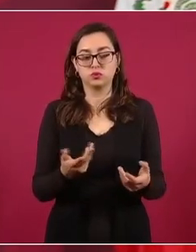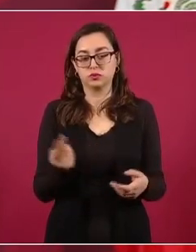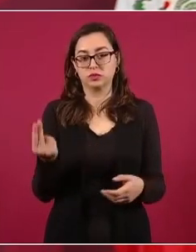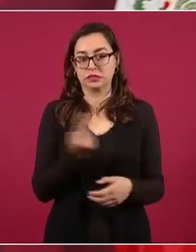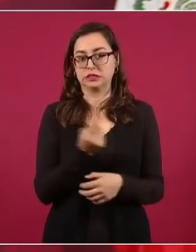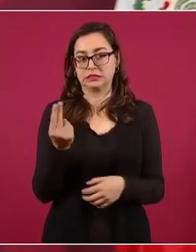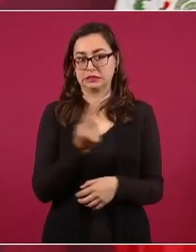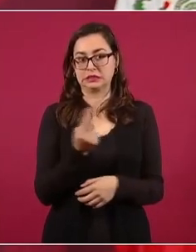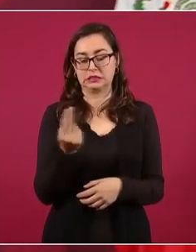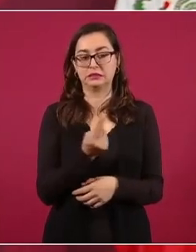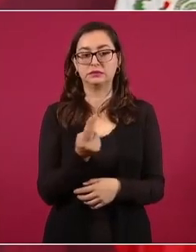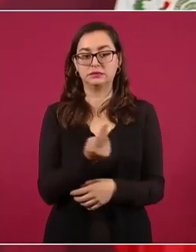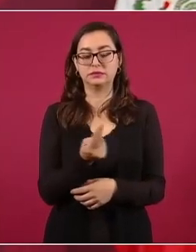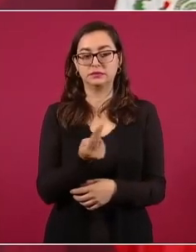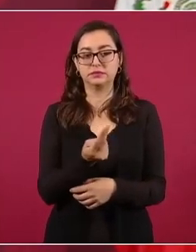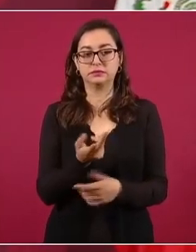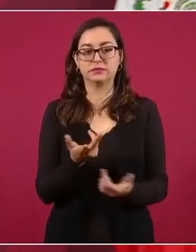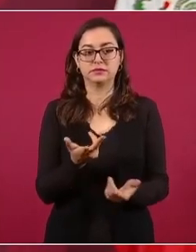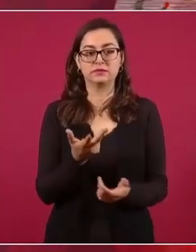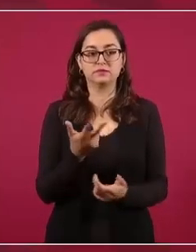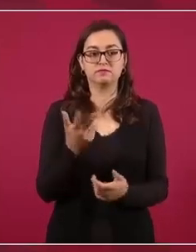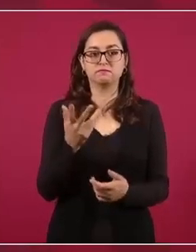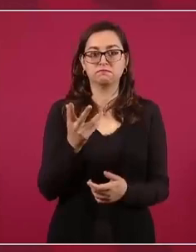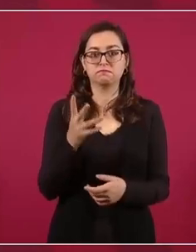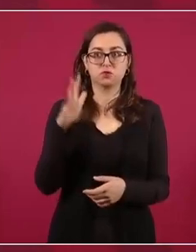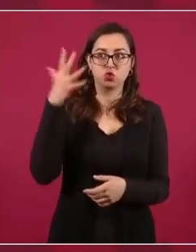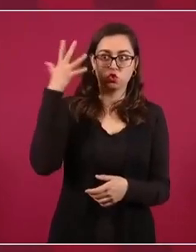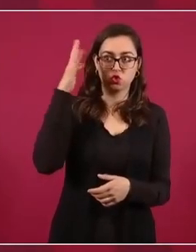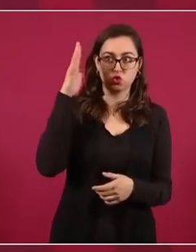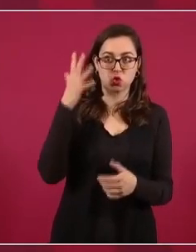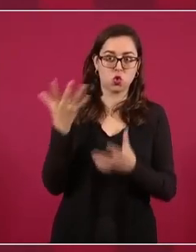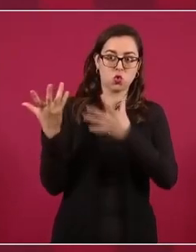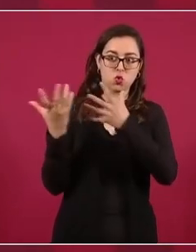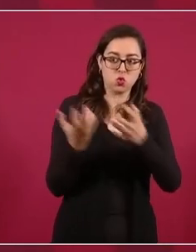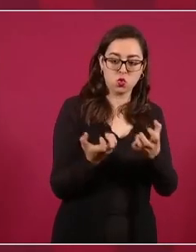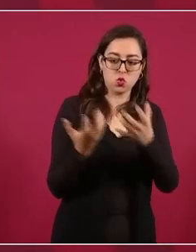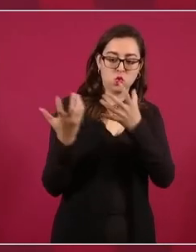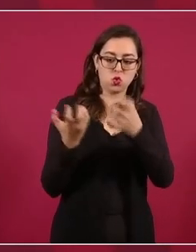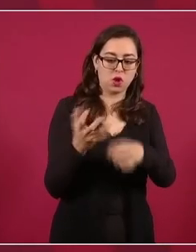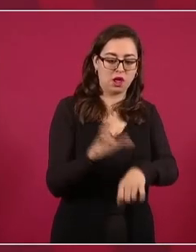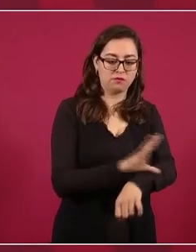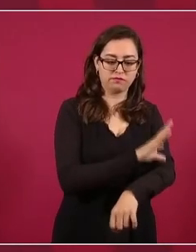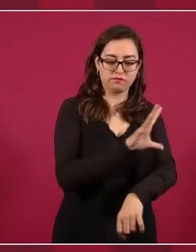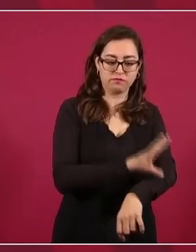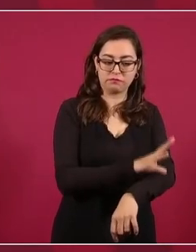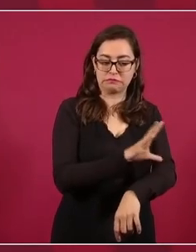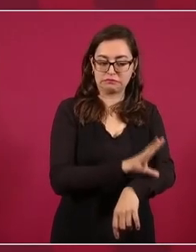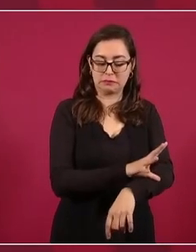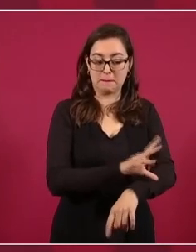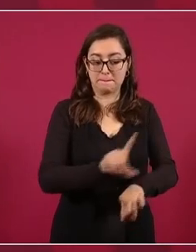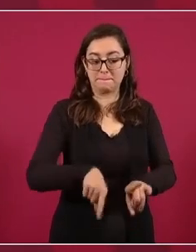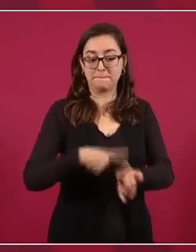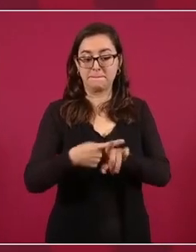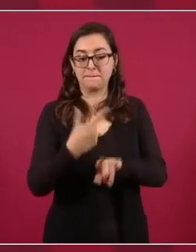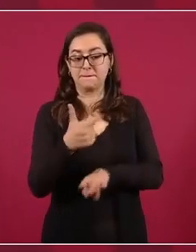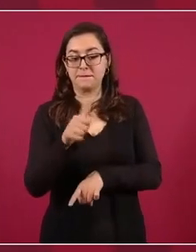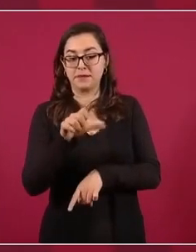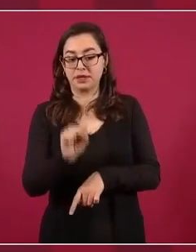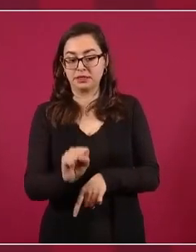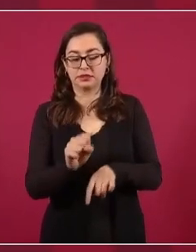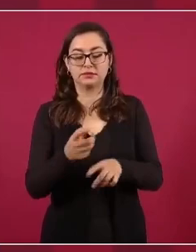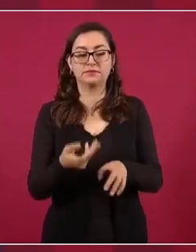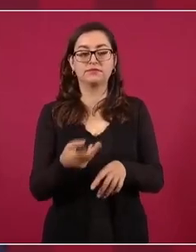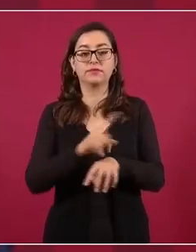líneas de conducción de energía en Sonora